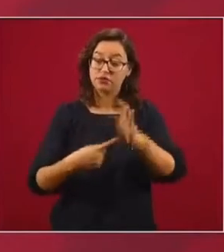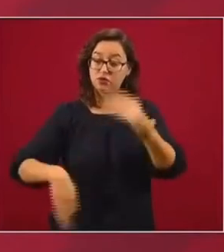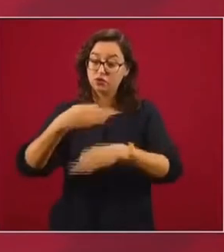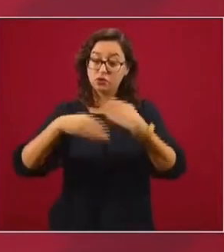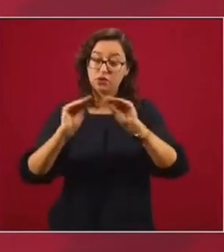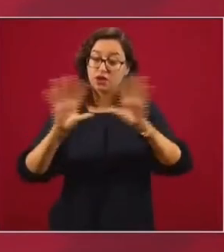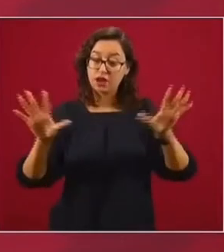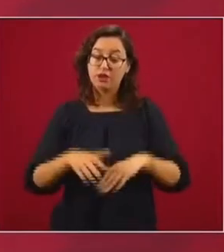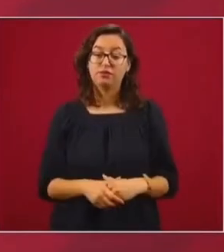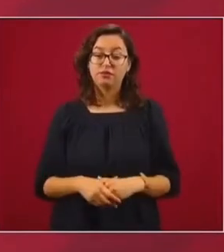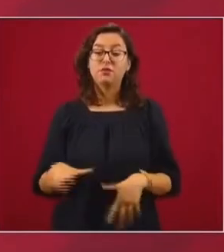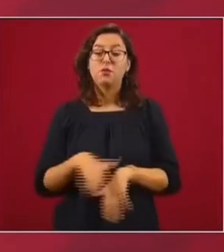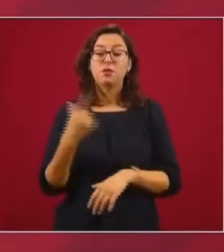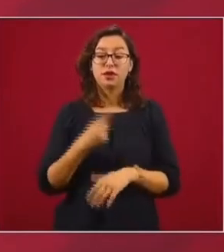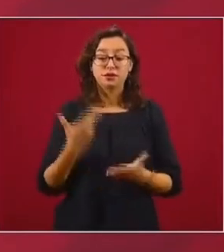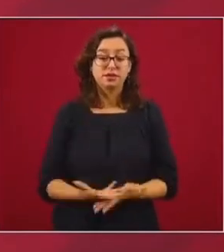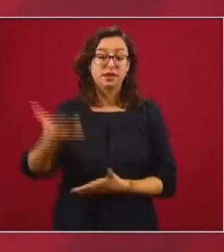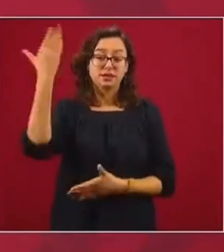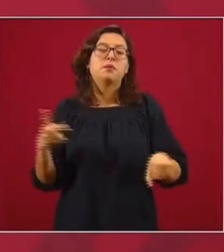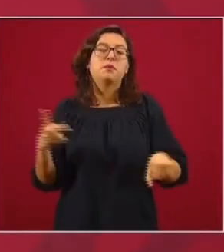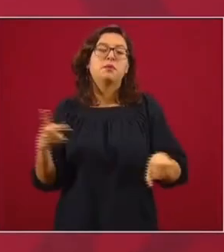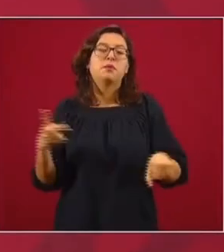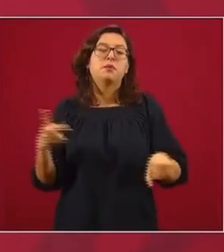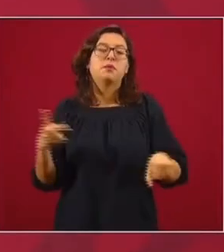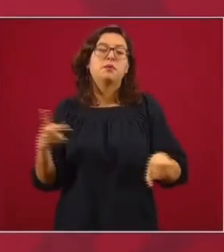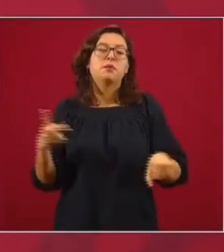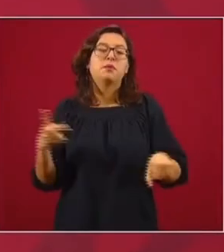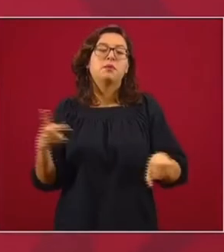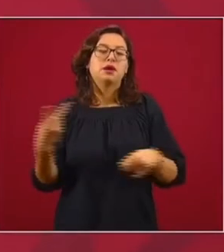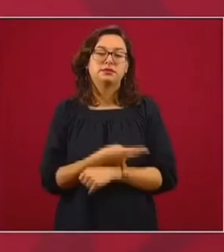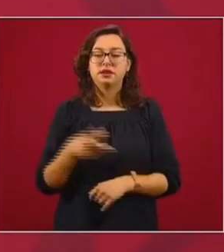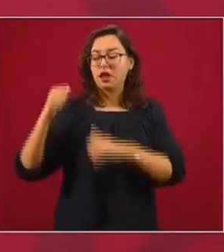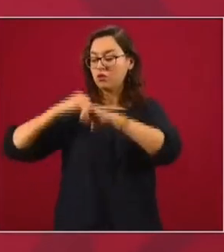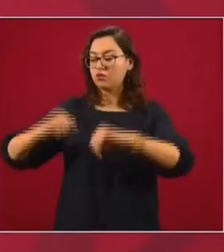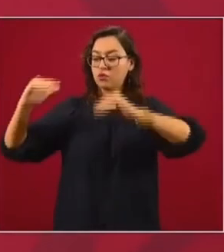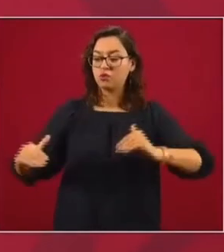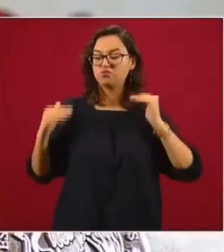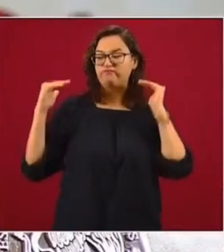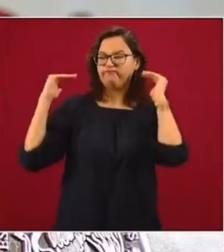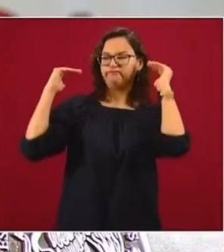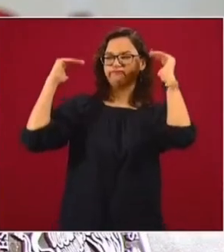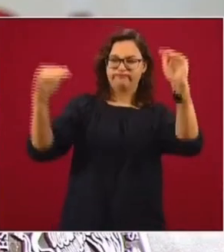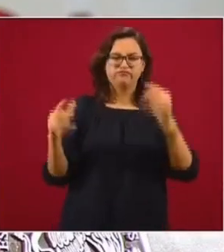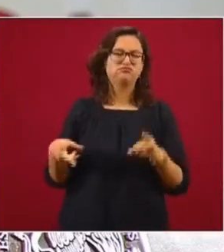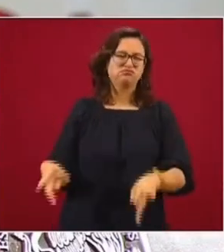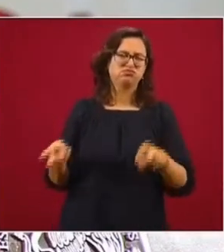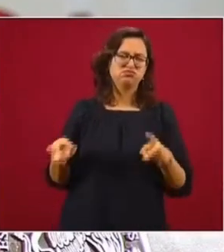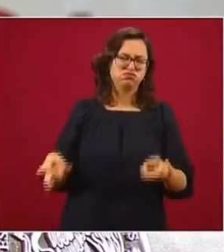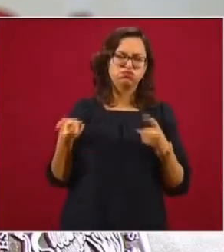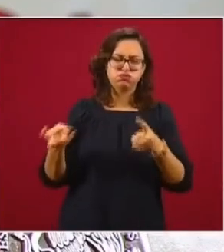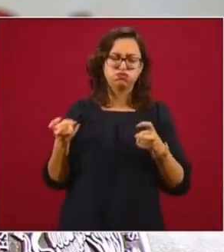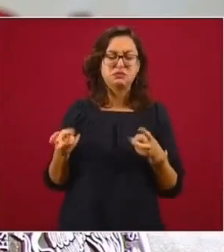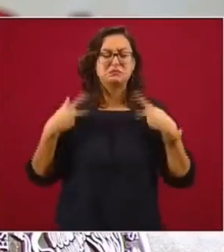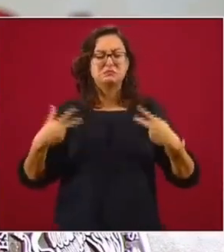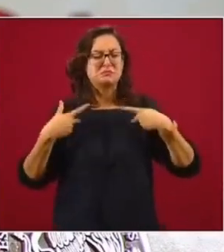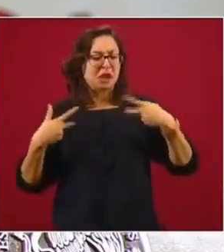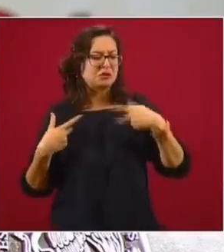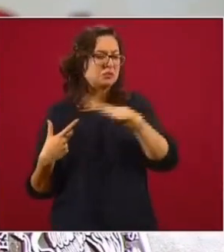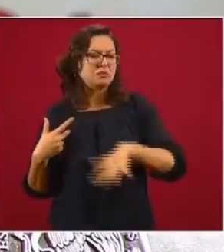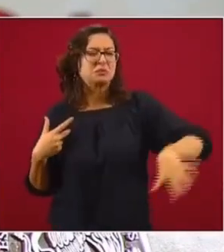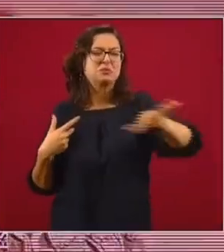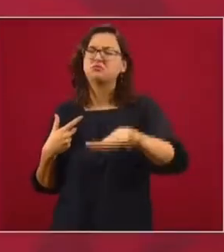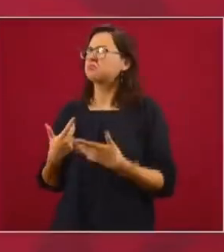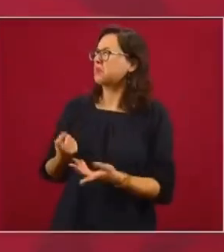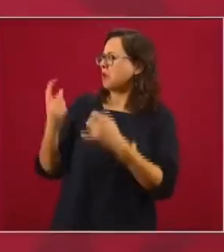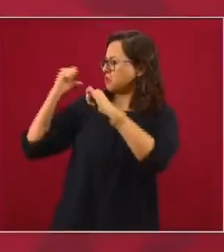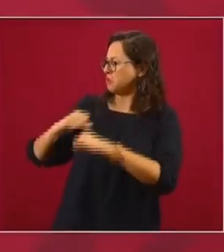Porque antes también, como robaban arriba, robaban desde mero arriba, la gente decía, si roban arriba,